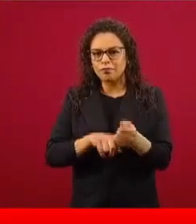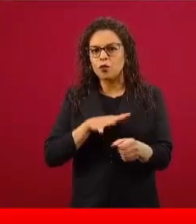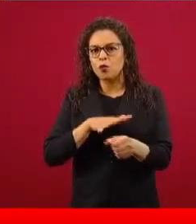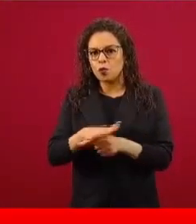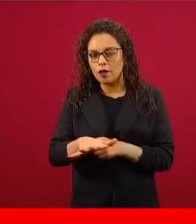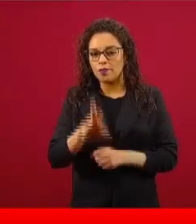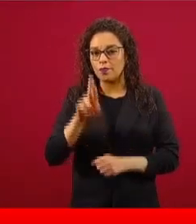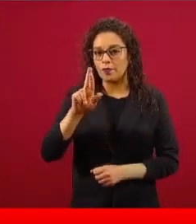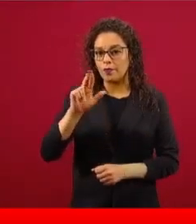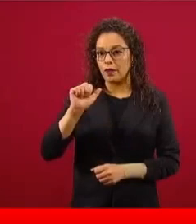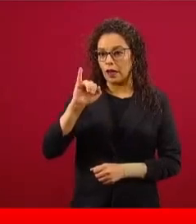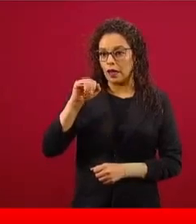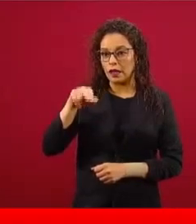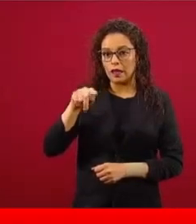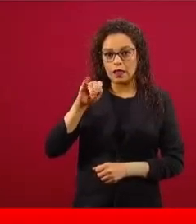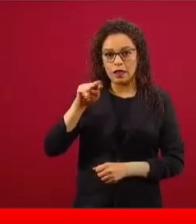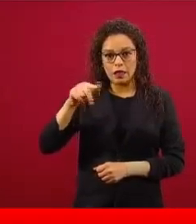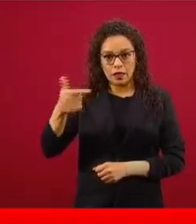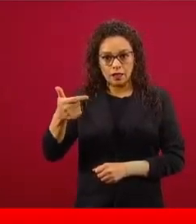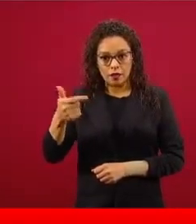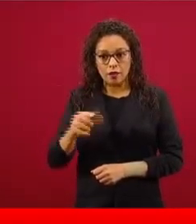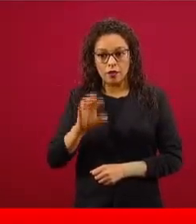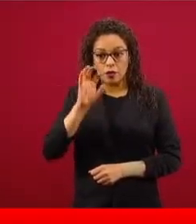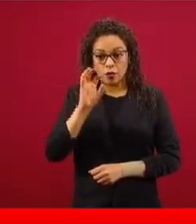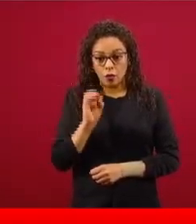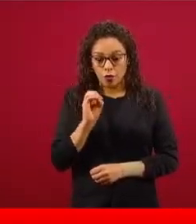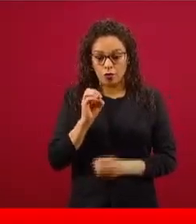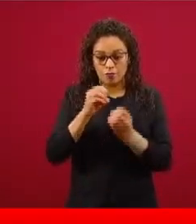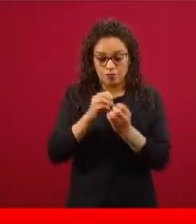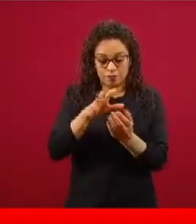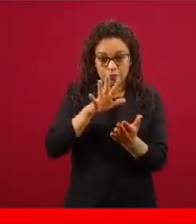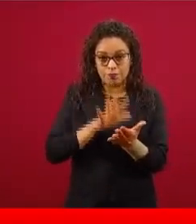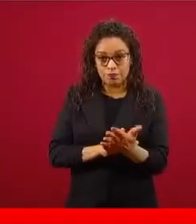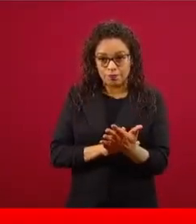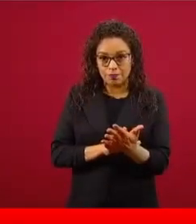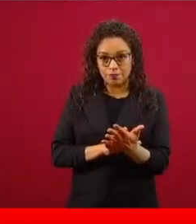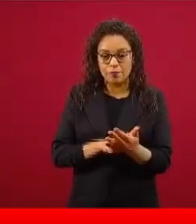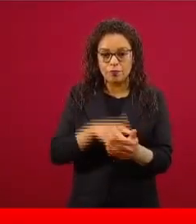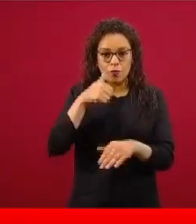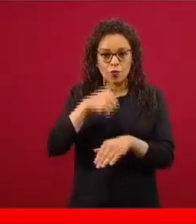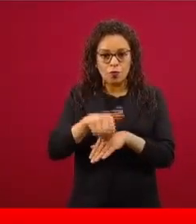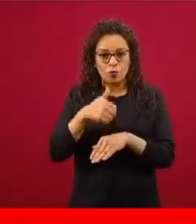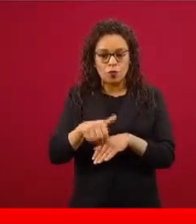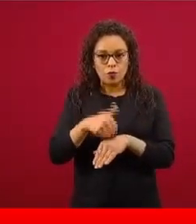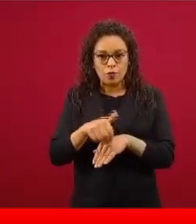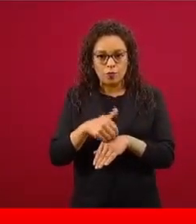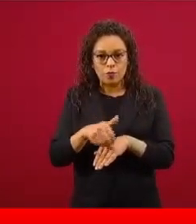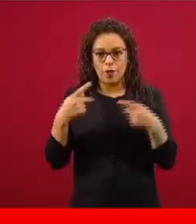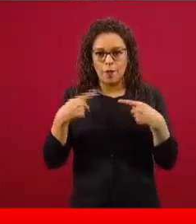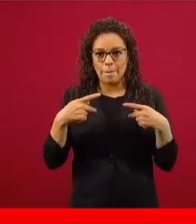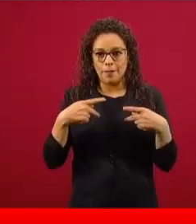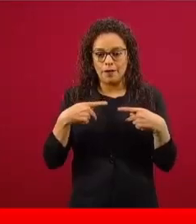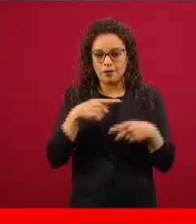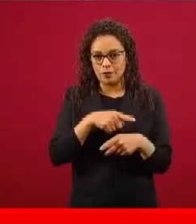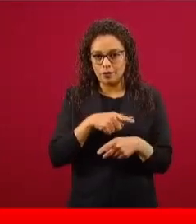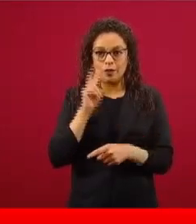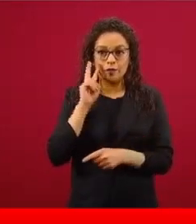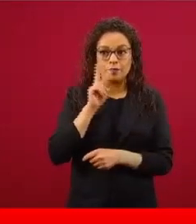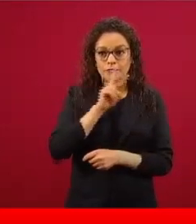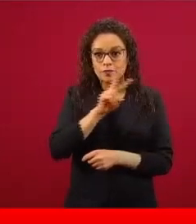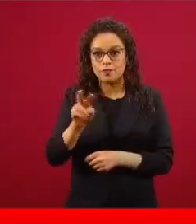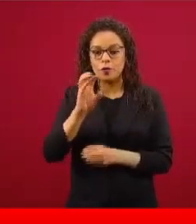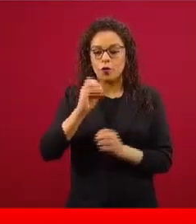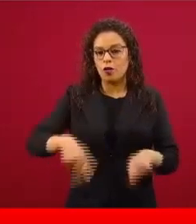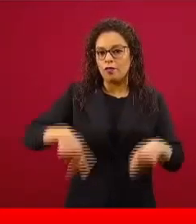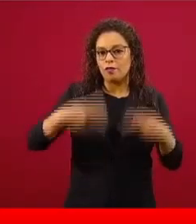impresos es el número de suscriptores o de ejemplares vendidos. En las redes sociales el tema es el